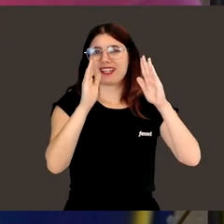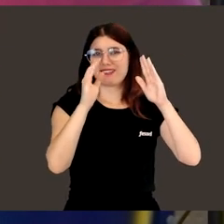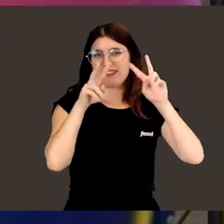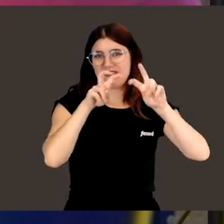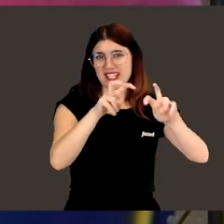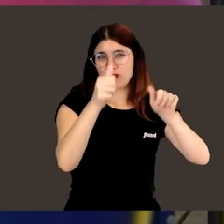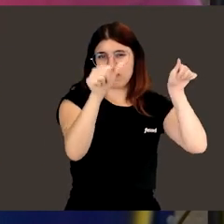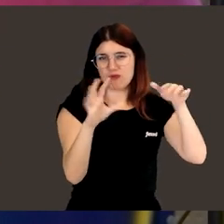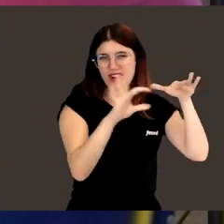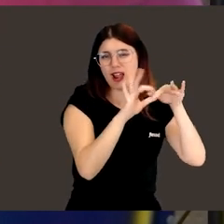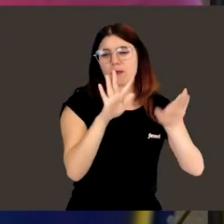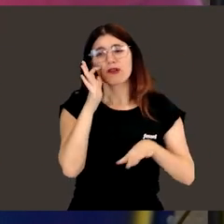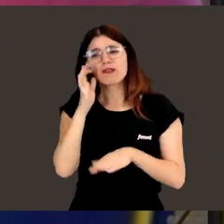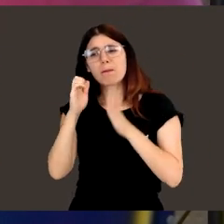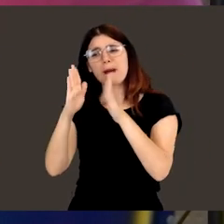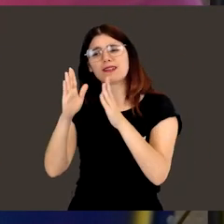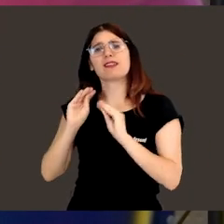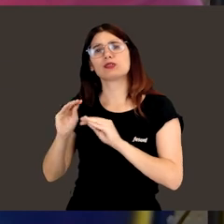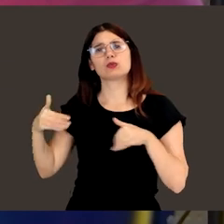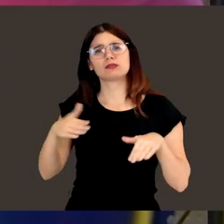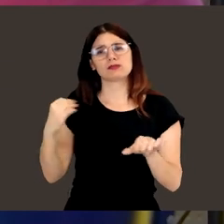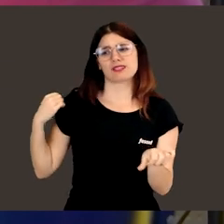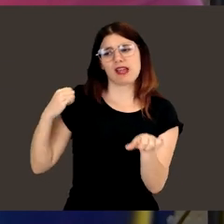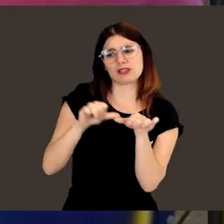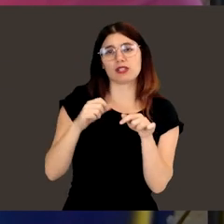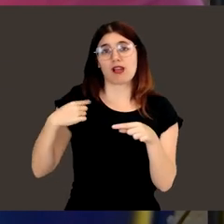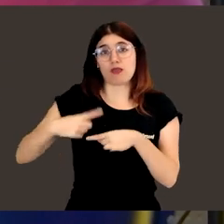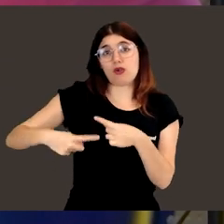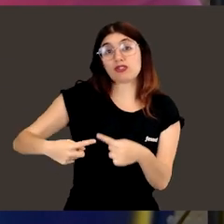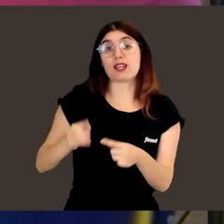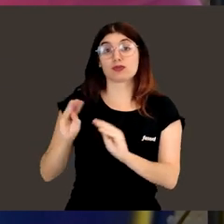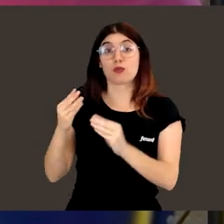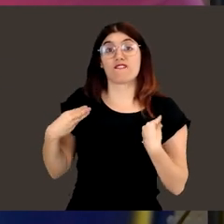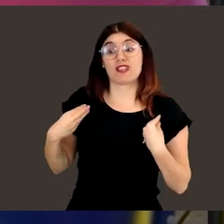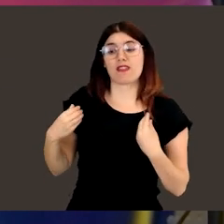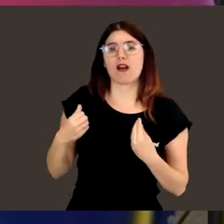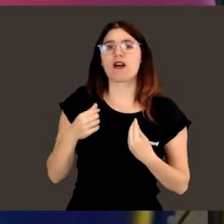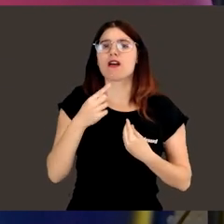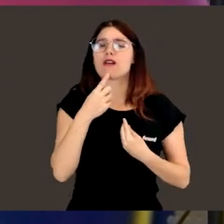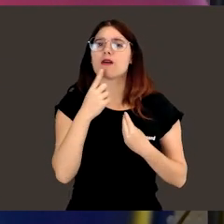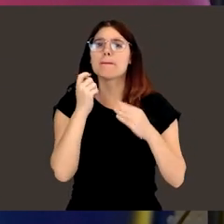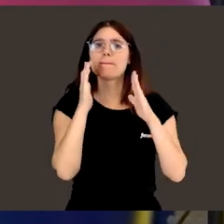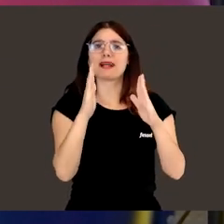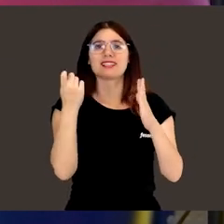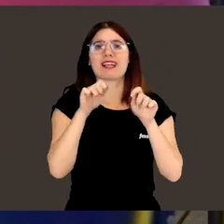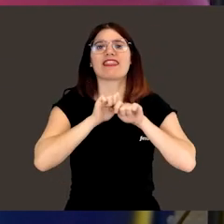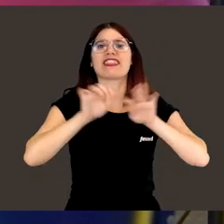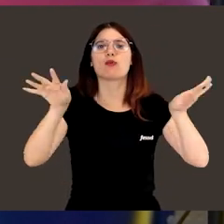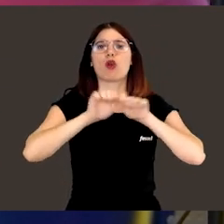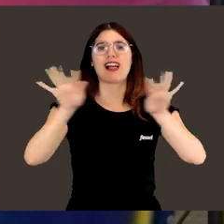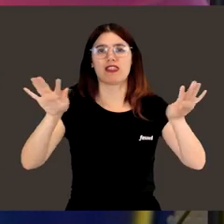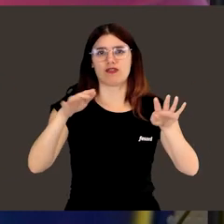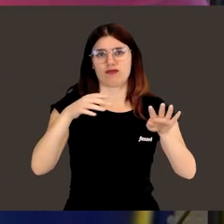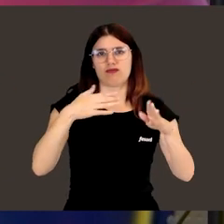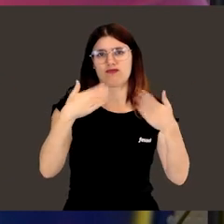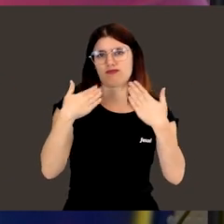y una parte muy importante de tu trayectoria y de tu día a día, y así lo remarcas, que es el de la